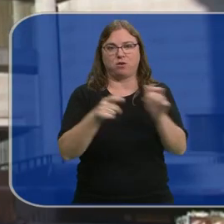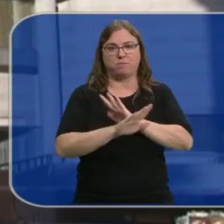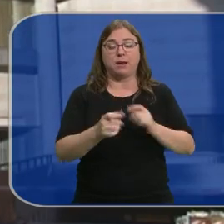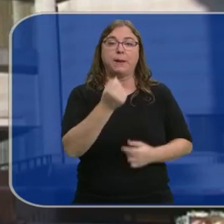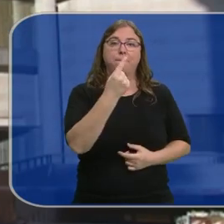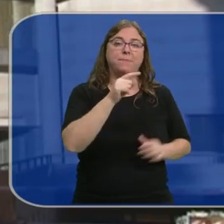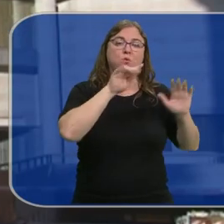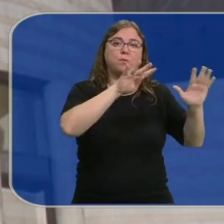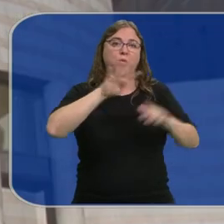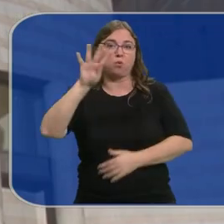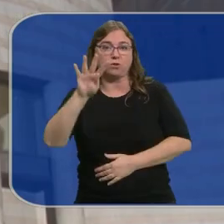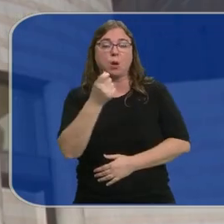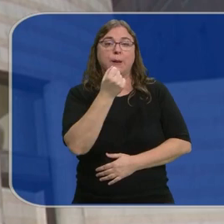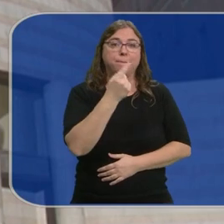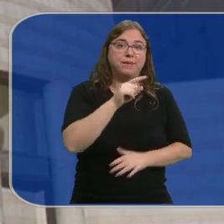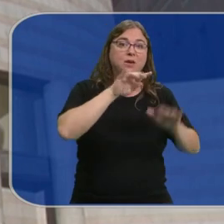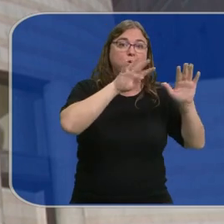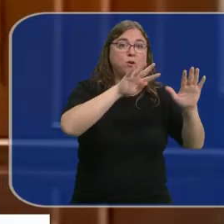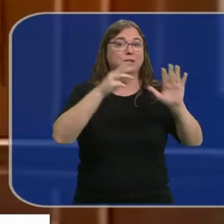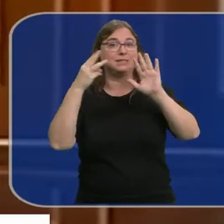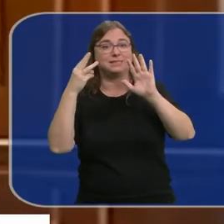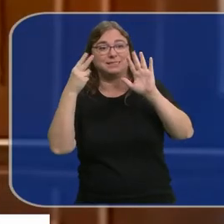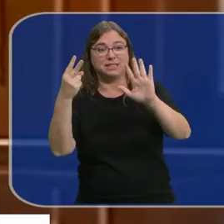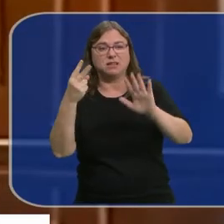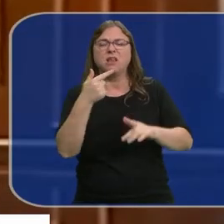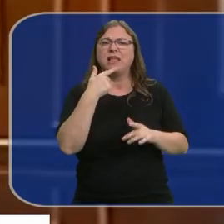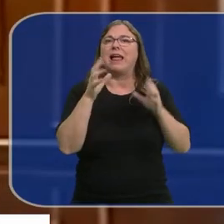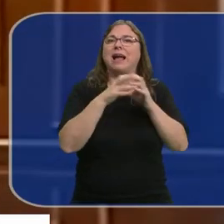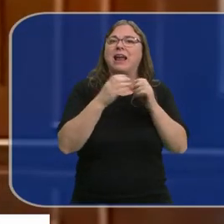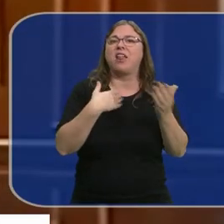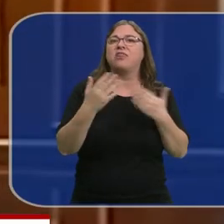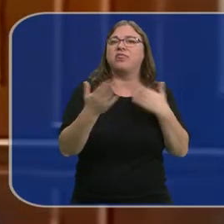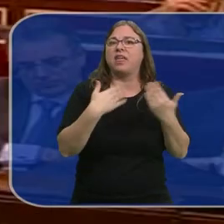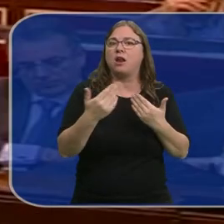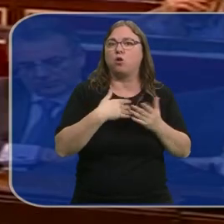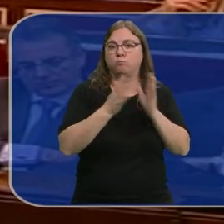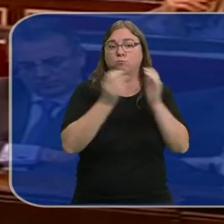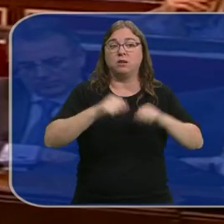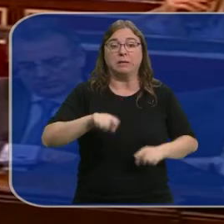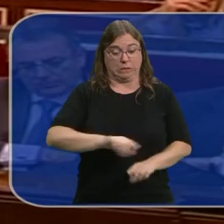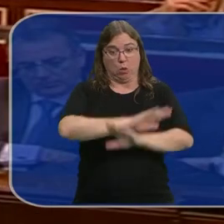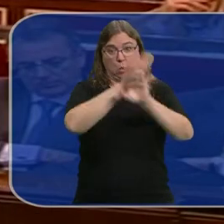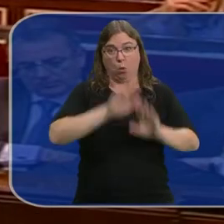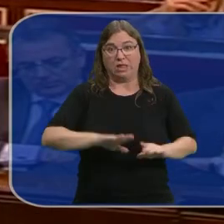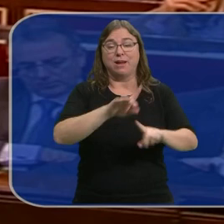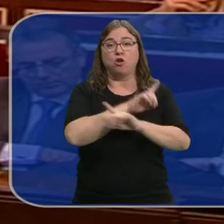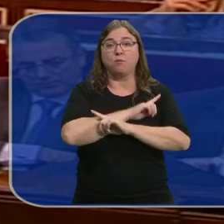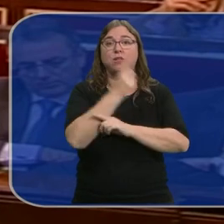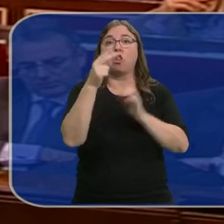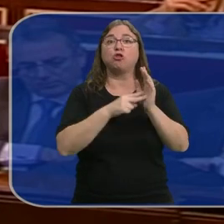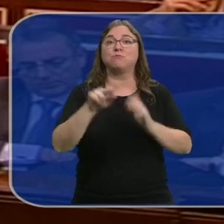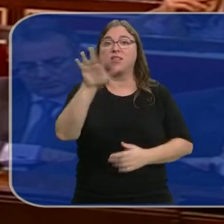En 1994, en 1997... Ese deseo de diálogo, de acuerdo o de consenso. Y esta última en noviembre de